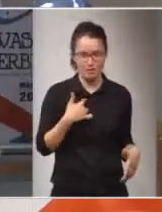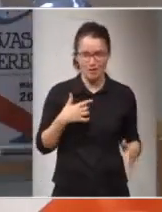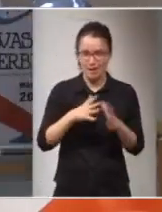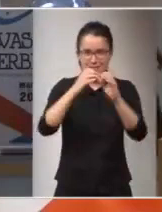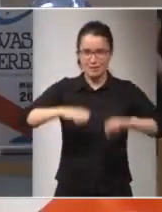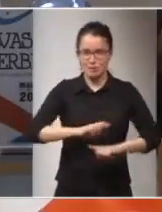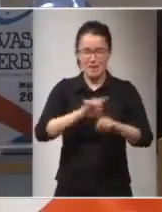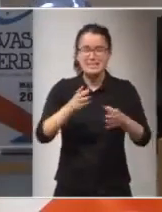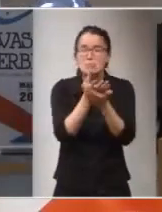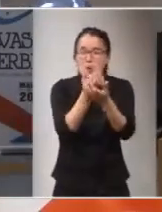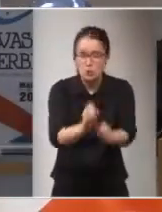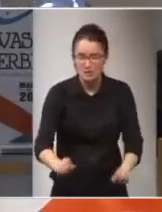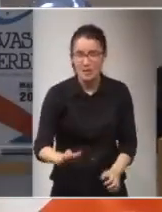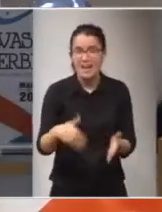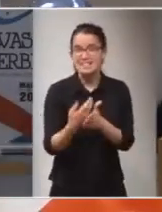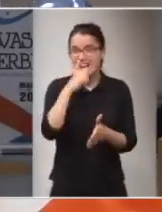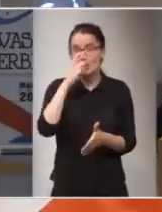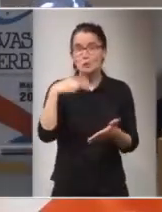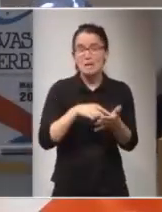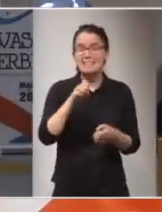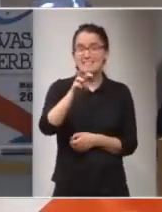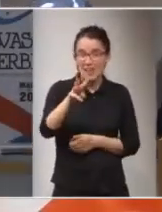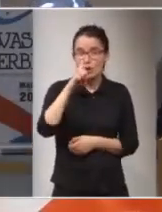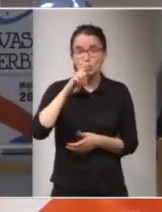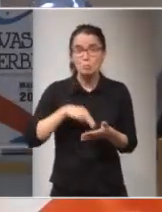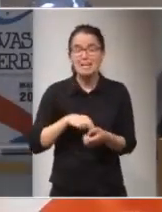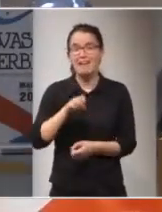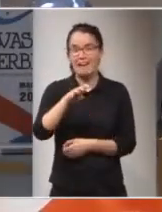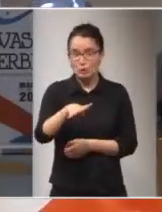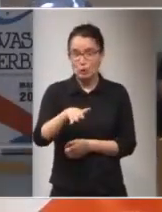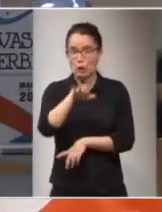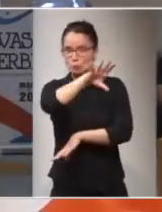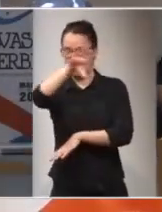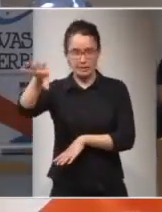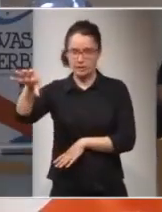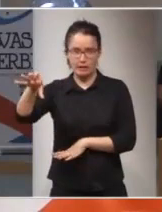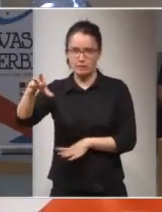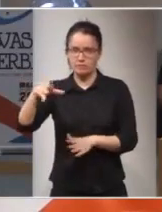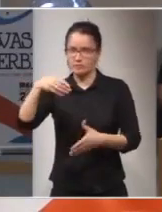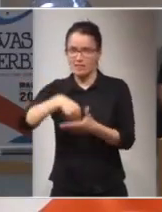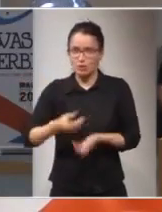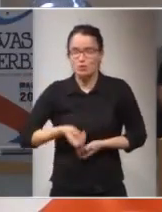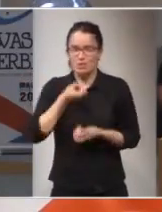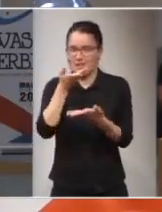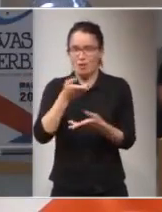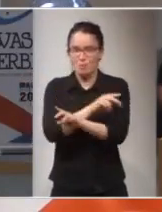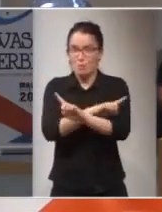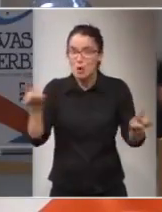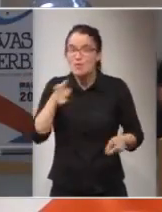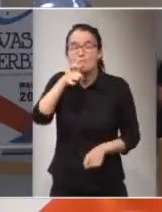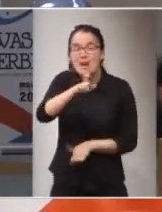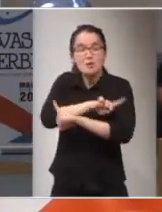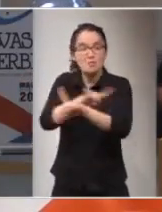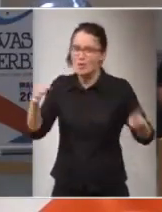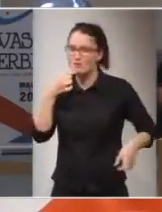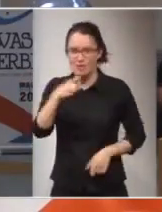tratado de prohibición no se puede incluso en el 2013 o 2014 los países no mencionaban la prohibición en sus declaraciones nuestros activistas cada vez que alguien mencionaba